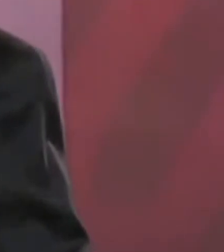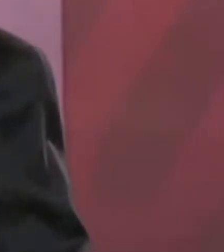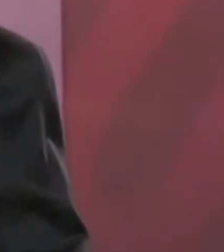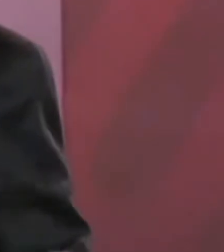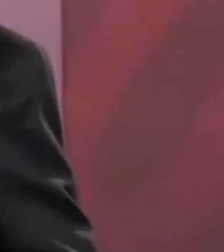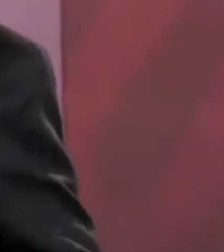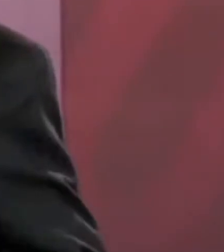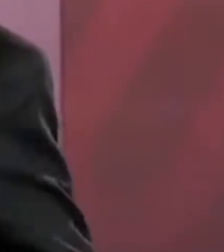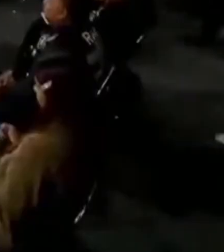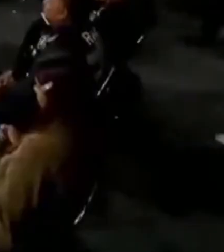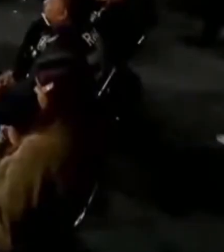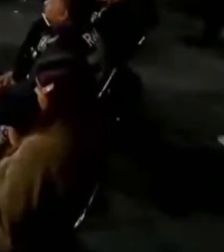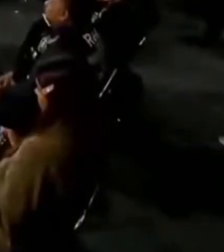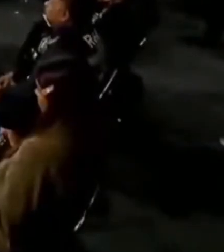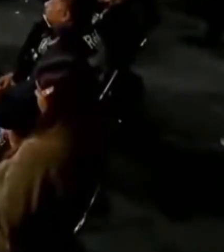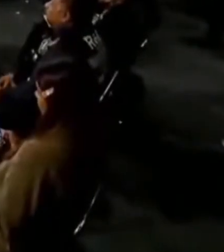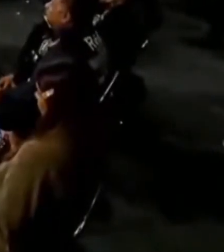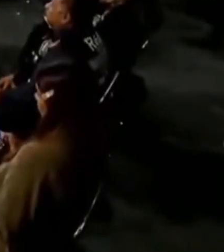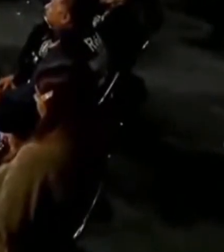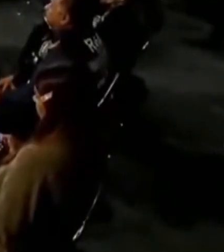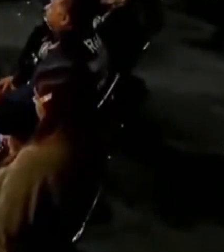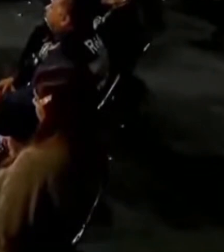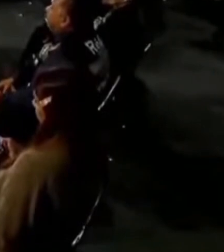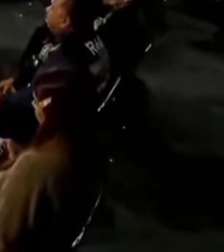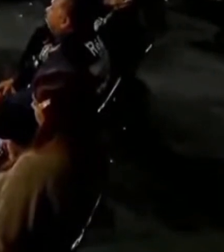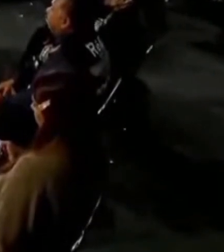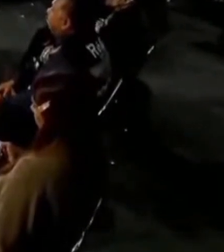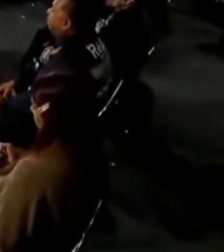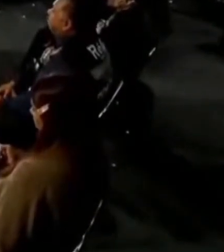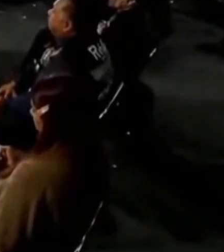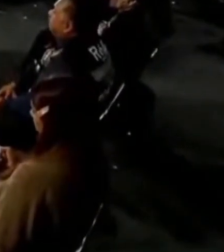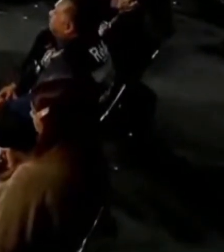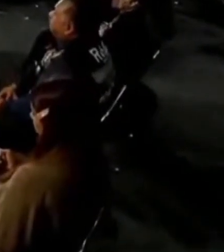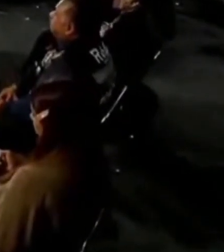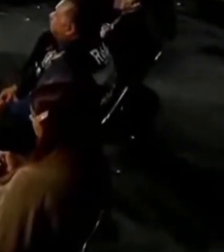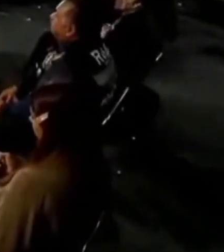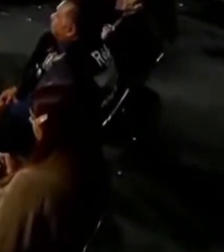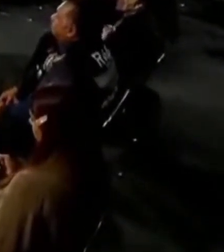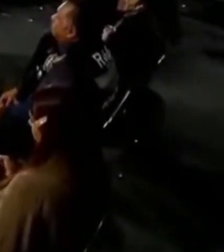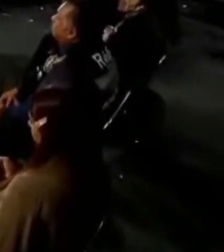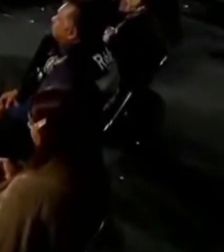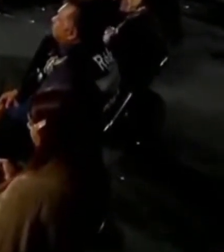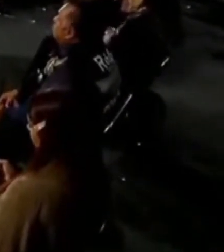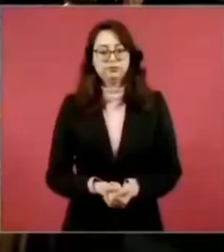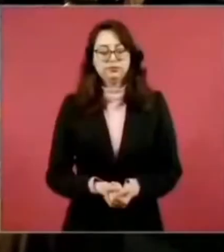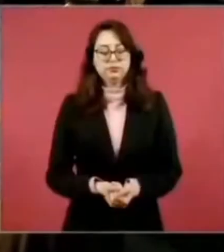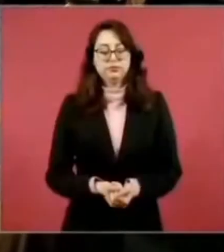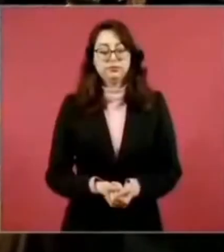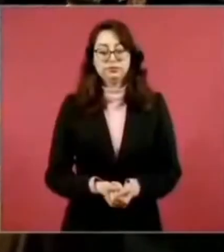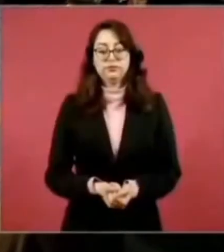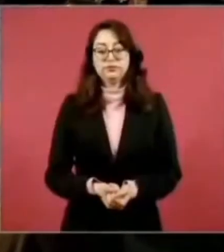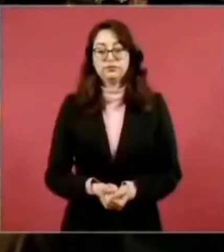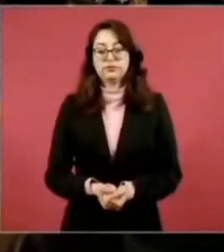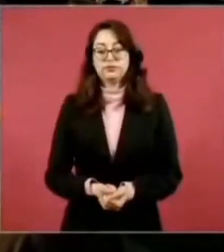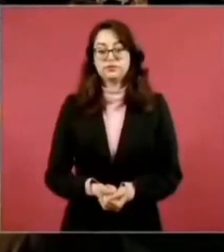Entonces, me llamó la atención todo lo que hizo